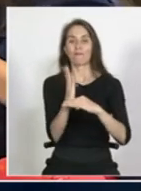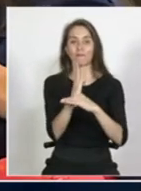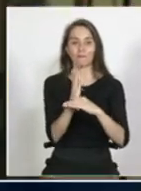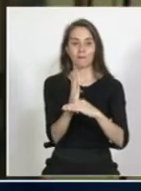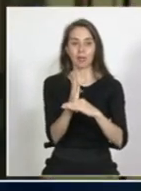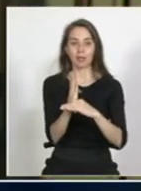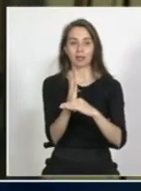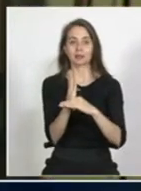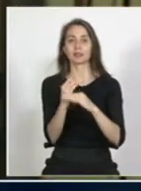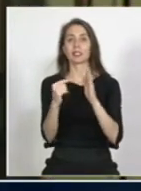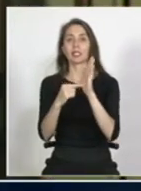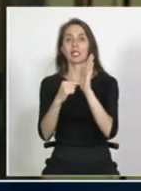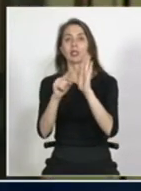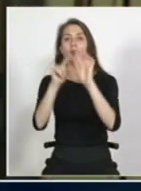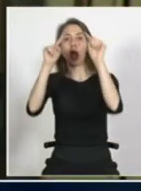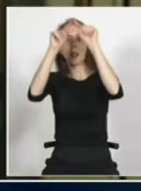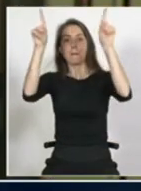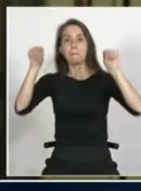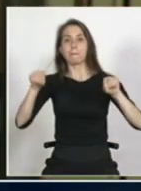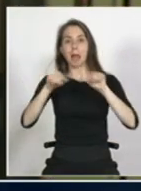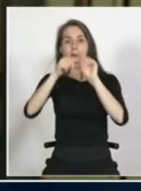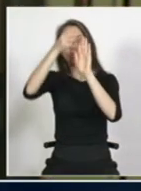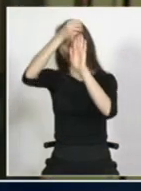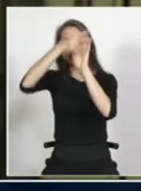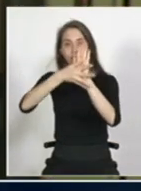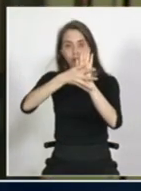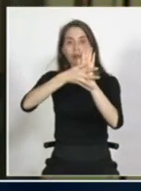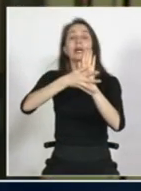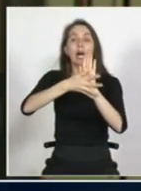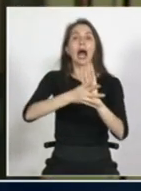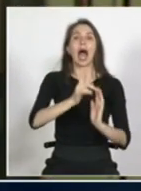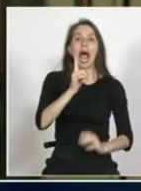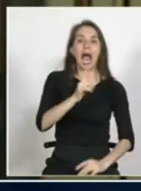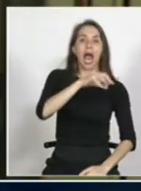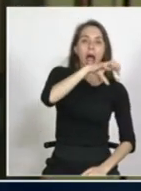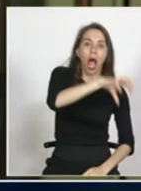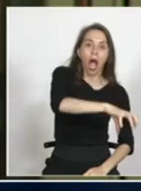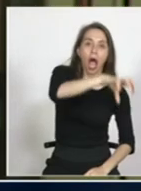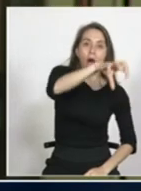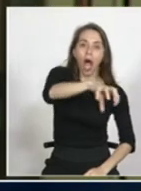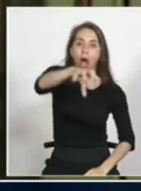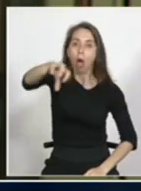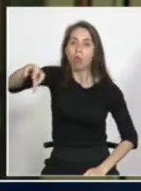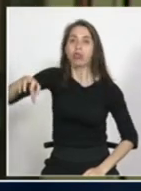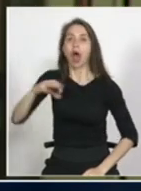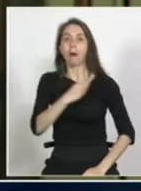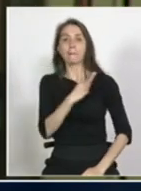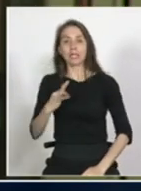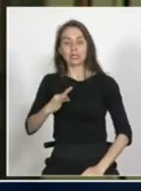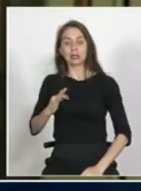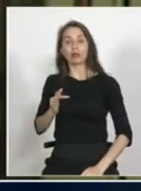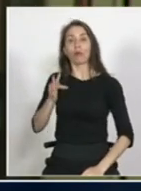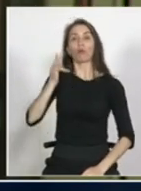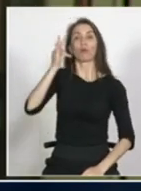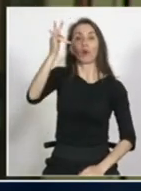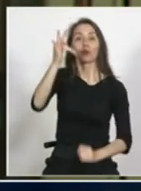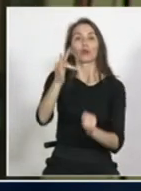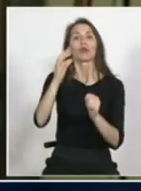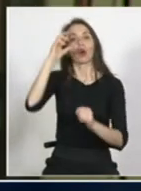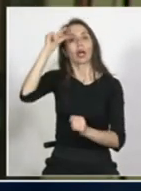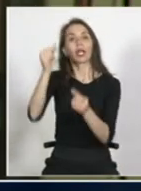un marco tenemos que luego ir a cada ministerio e idealmente en el futuro y ojalá próximo a una nueva